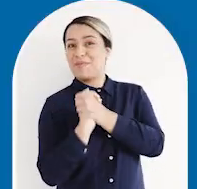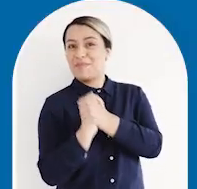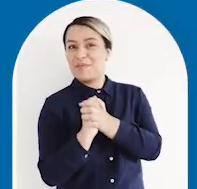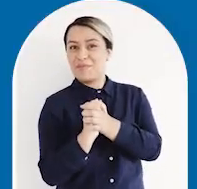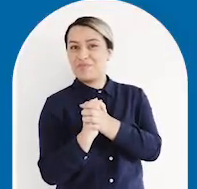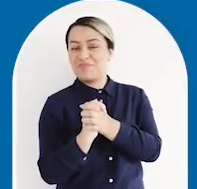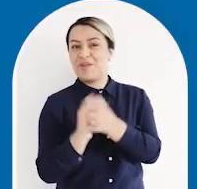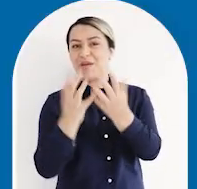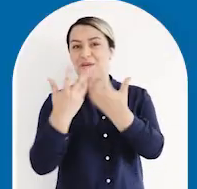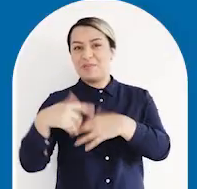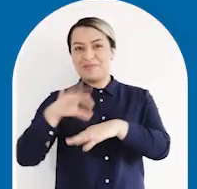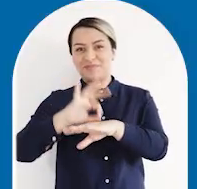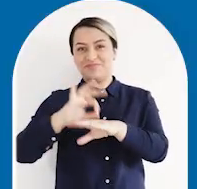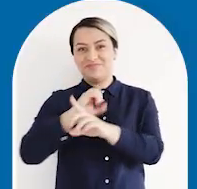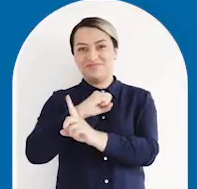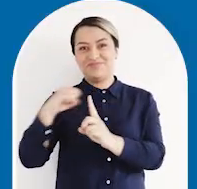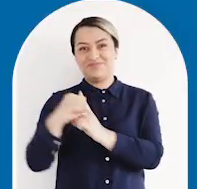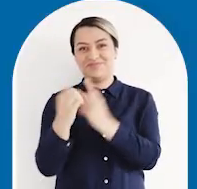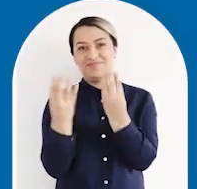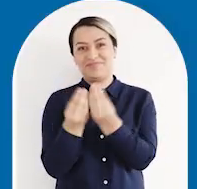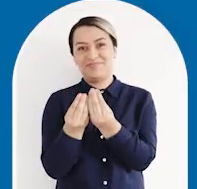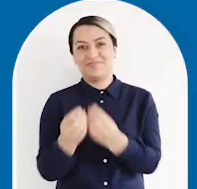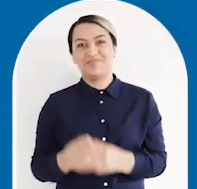su banco amigo. Una empresa de fundación Grupo Social.